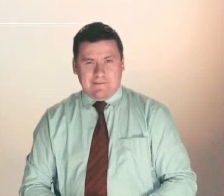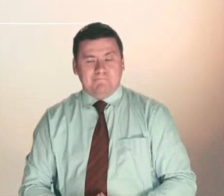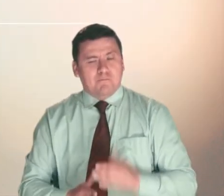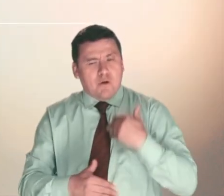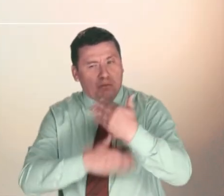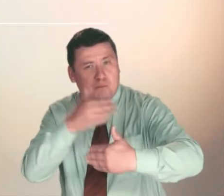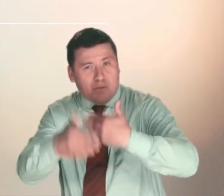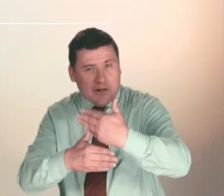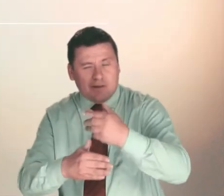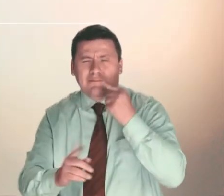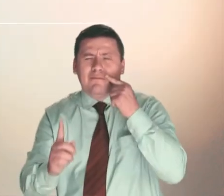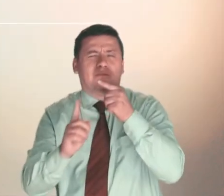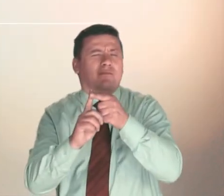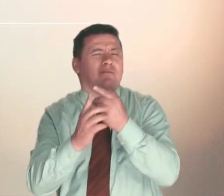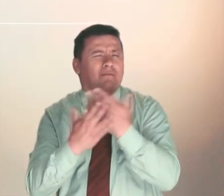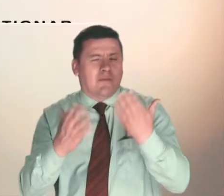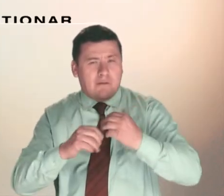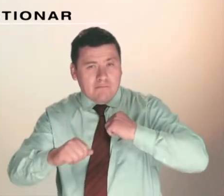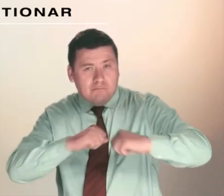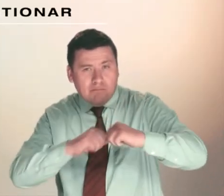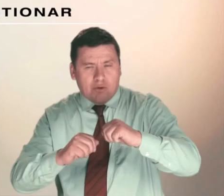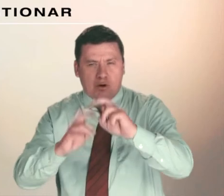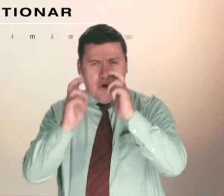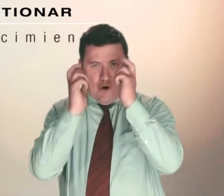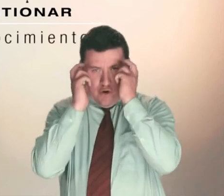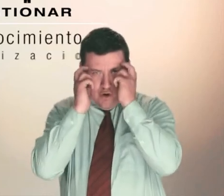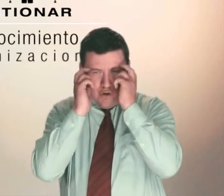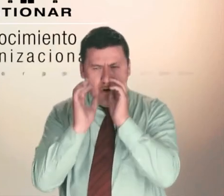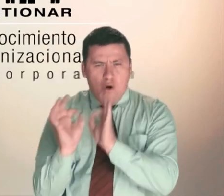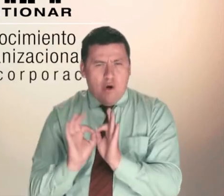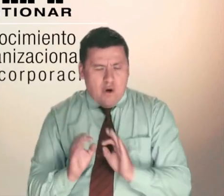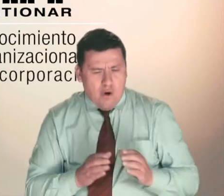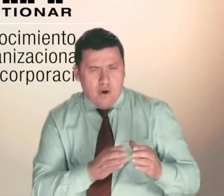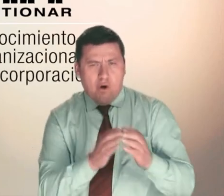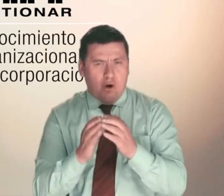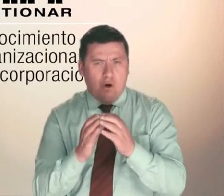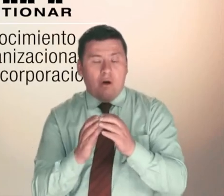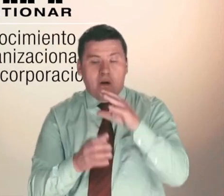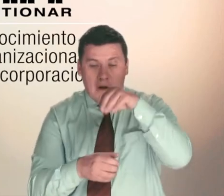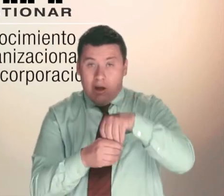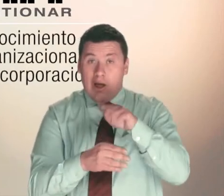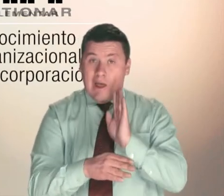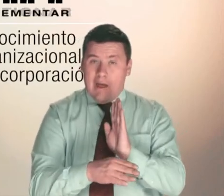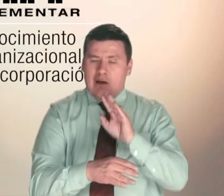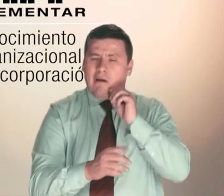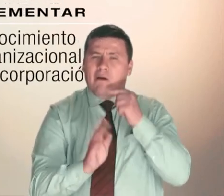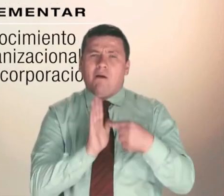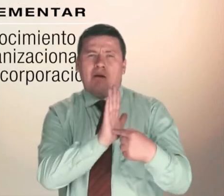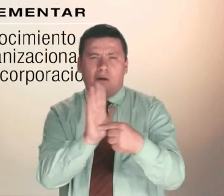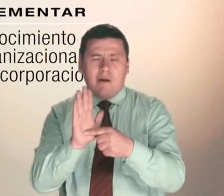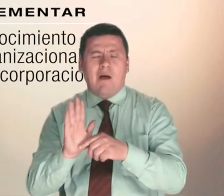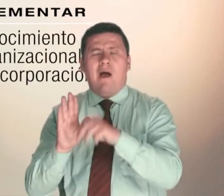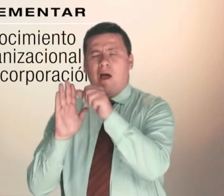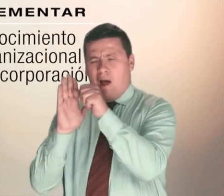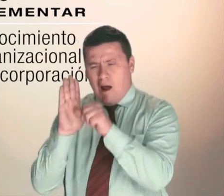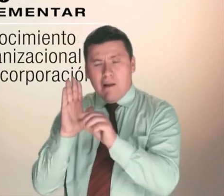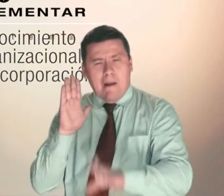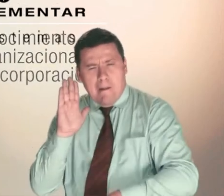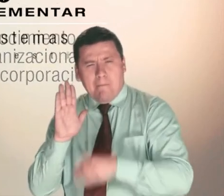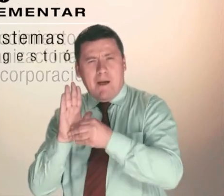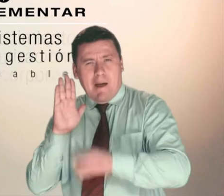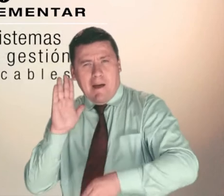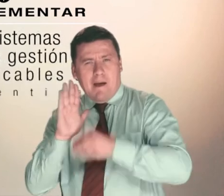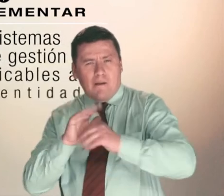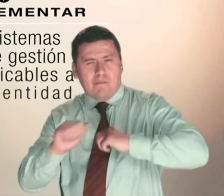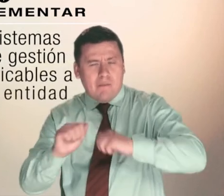Procesos, cuyo objetivo es gestionar el conocimiento organizacional de la corporación, diseñar, articular e implementar los